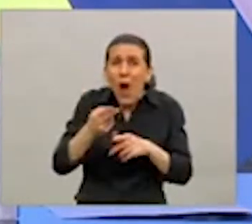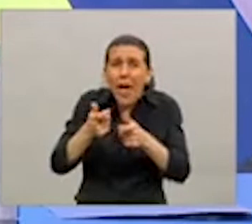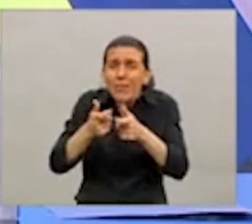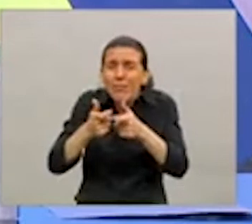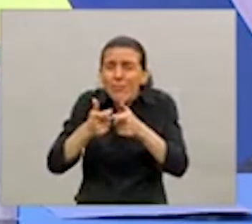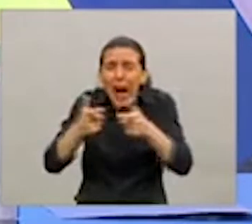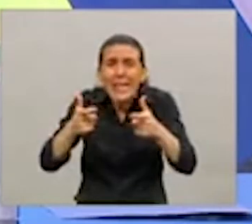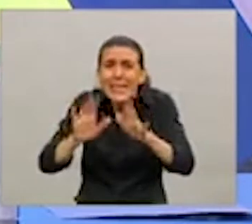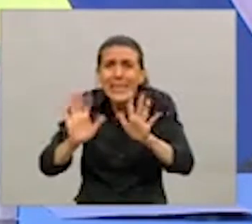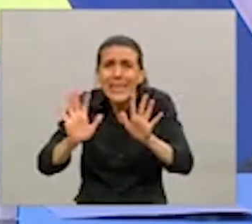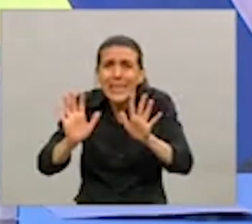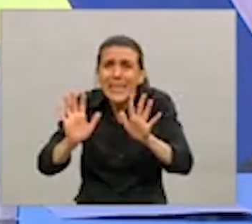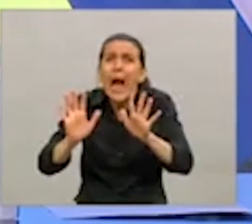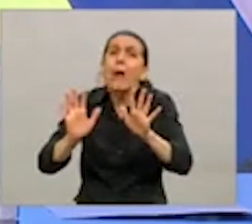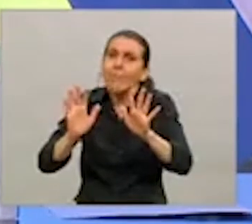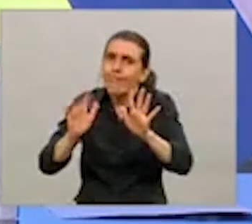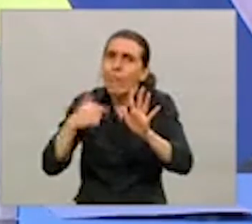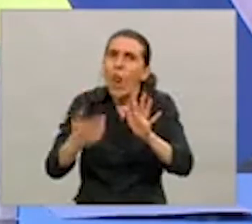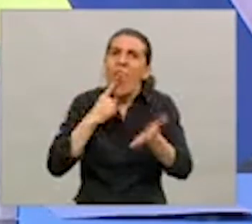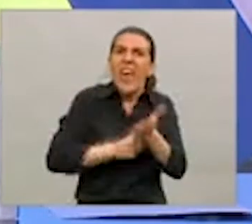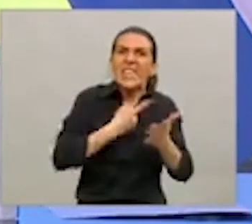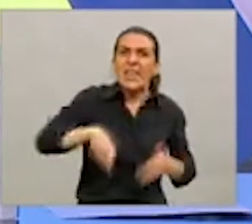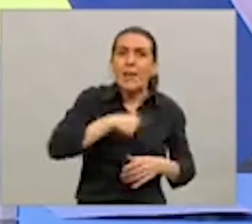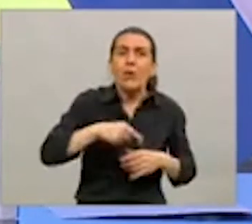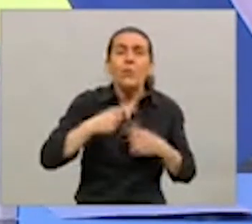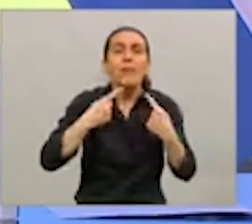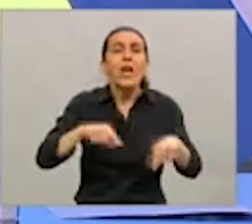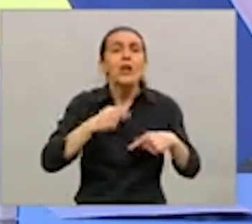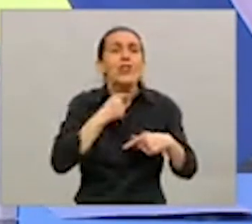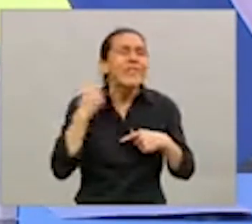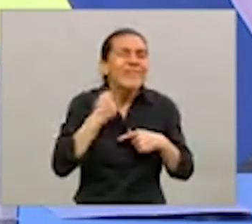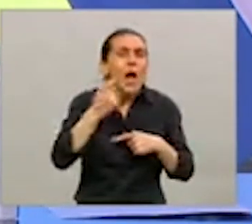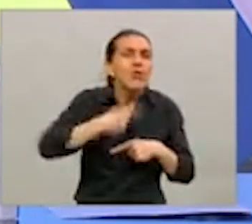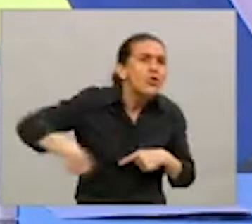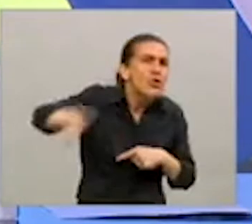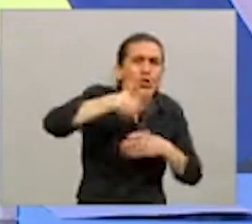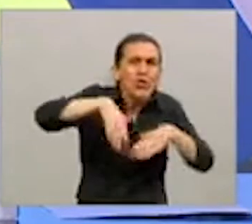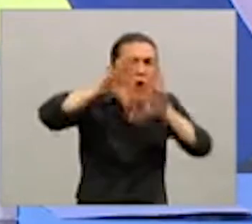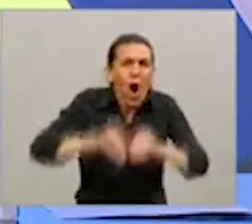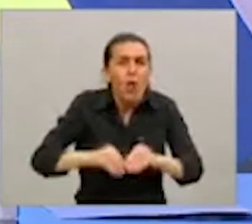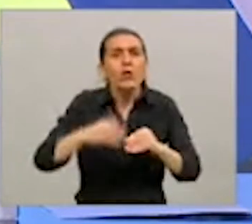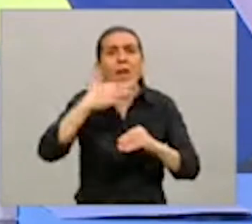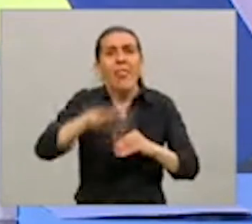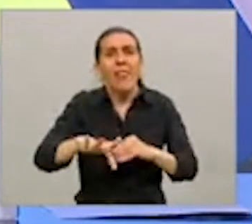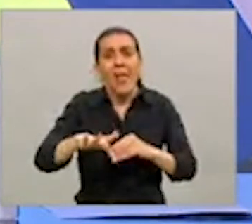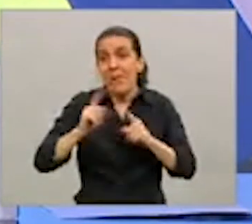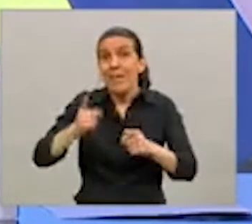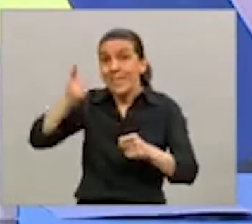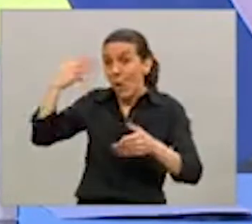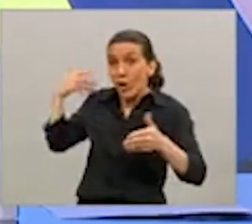estamos tomando las decisiones que hoy tomamos. Pero quiero que todos entendamos que en este tiempo que pasó,